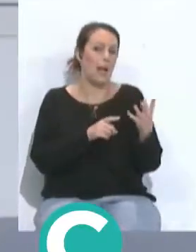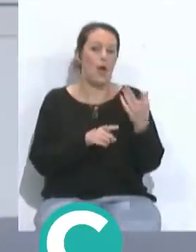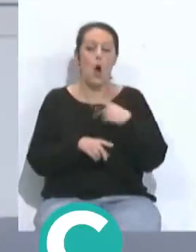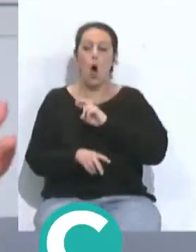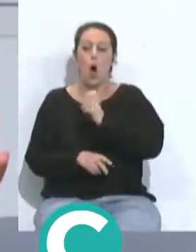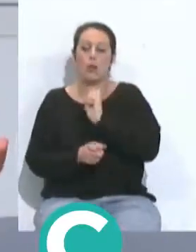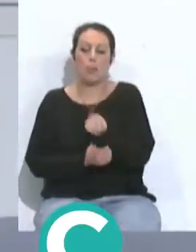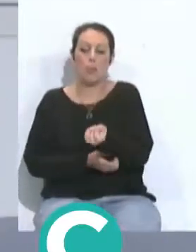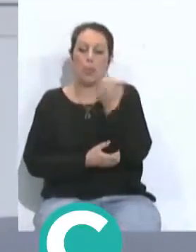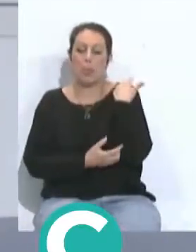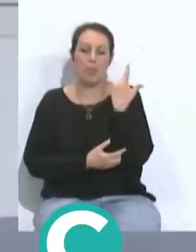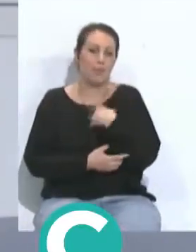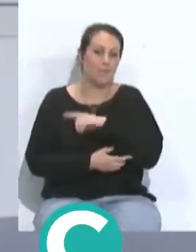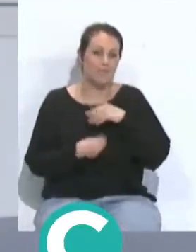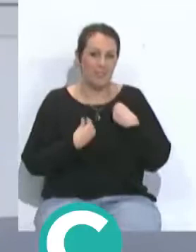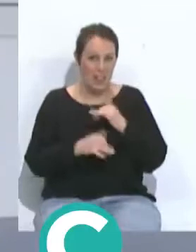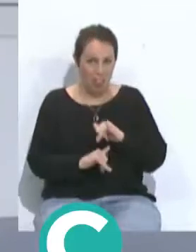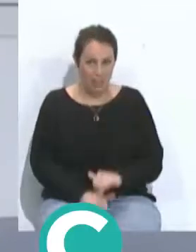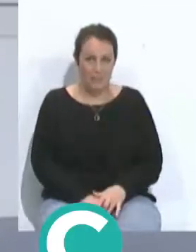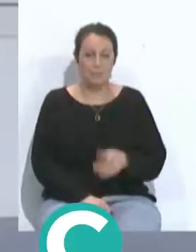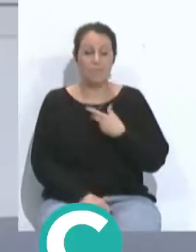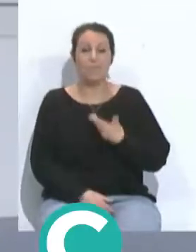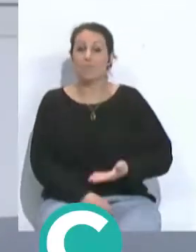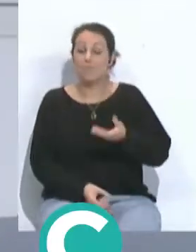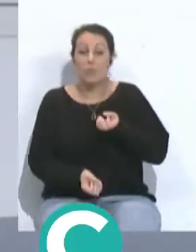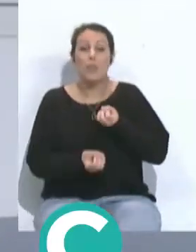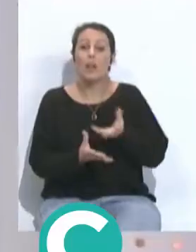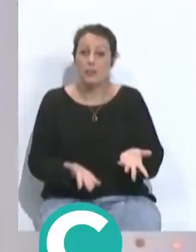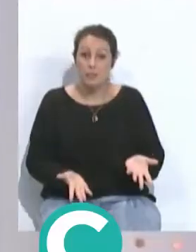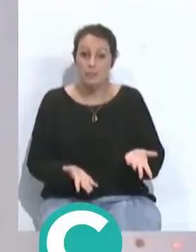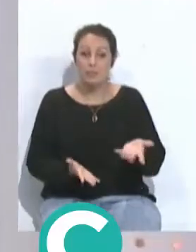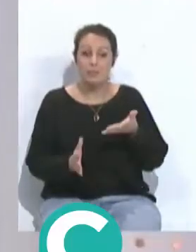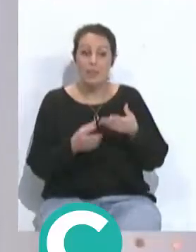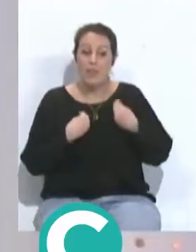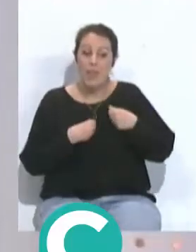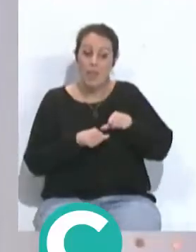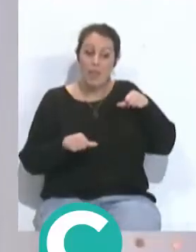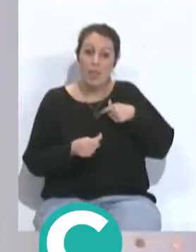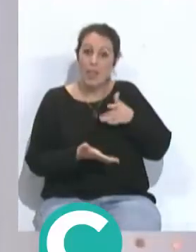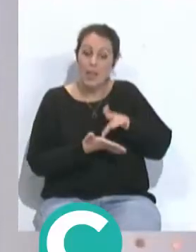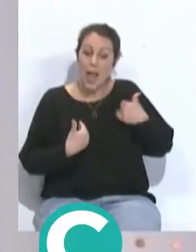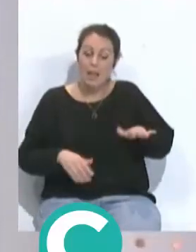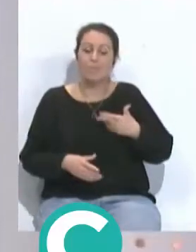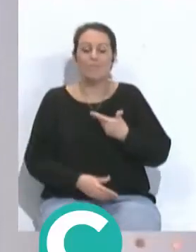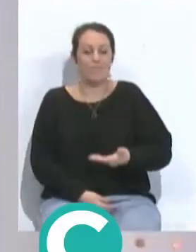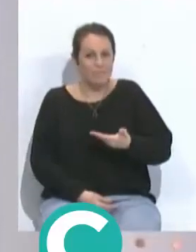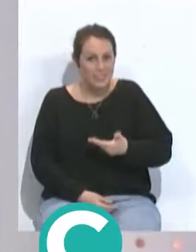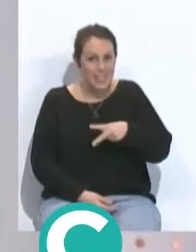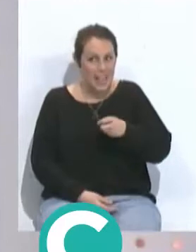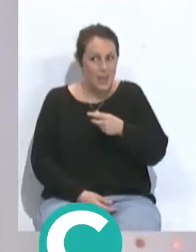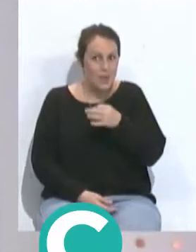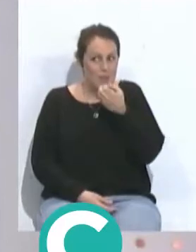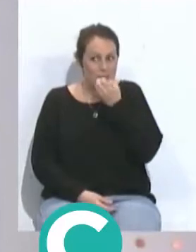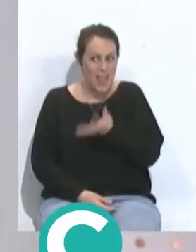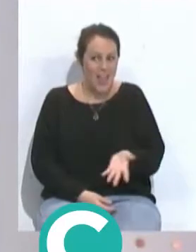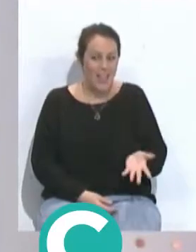a un lado y vivimos felices, ¿no? Lo importante es contarlo y haberlo vivido. Ahí, ahí, muy bien, Nacho, ahí, ahí. Te he visto bien